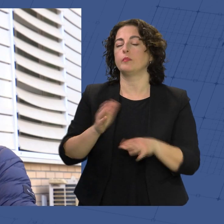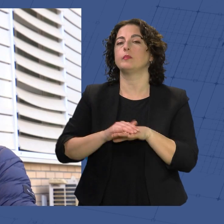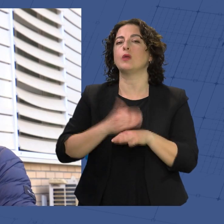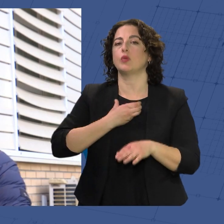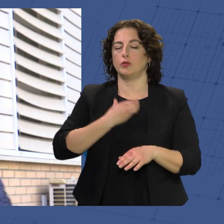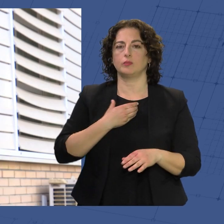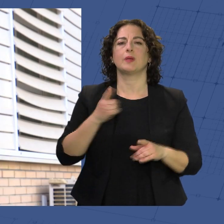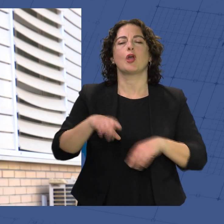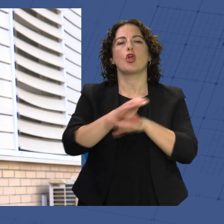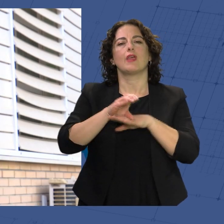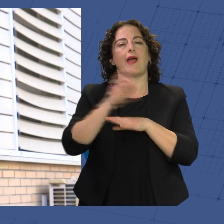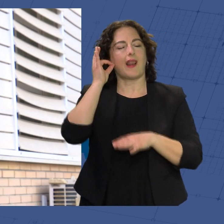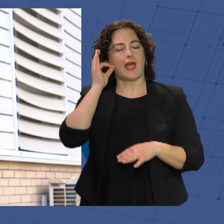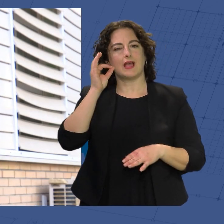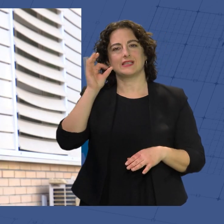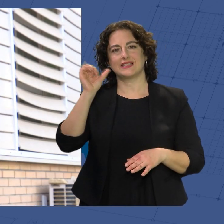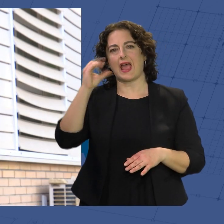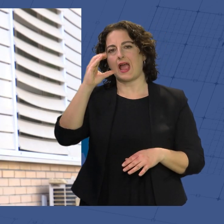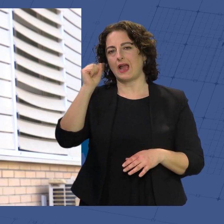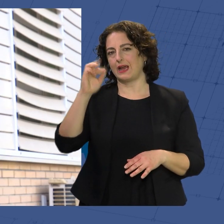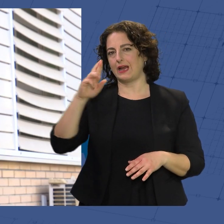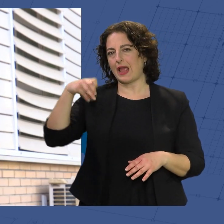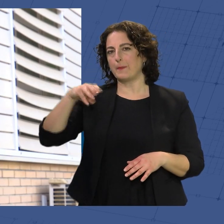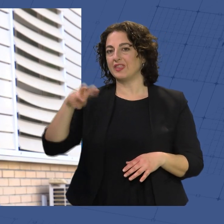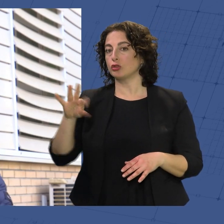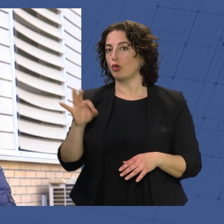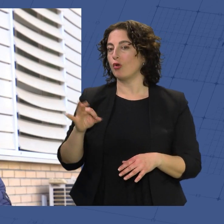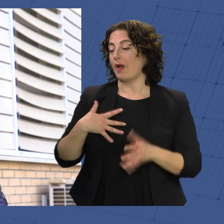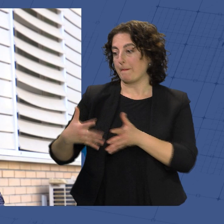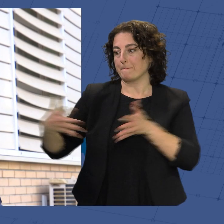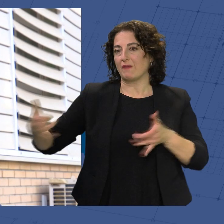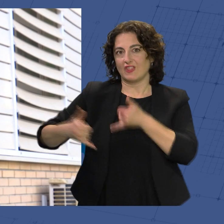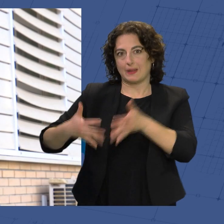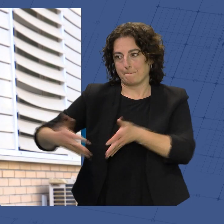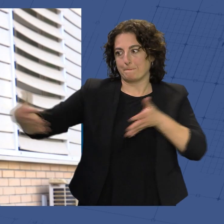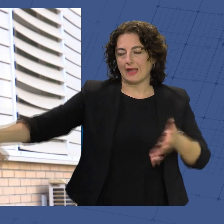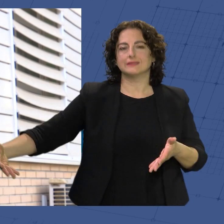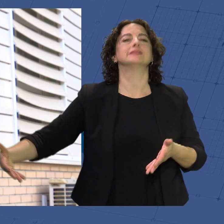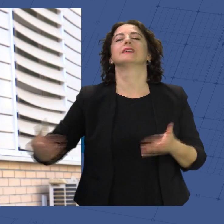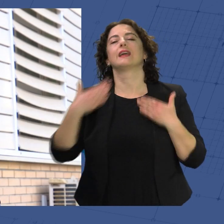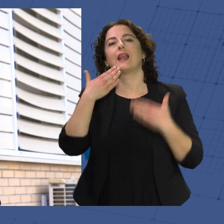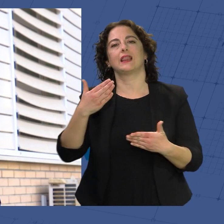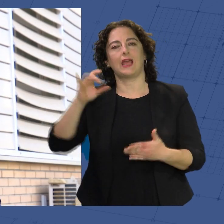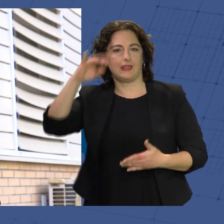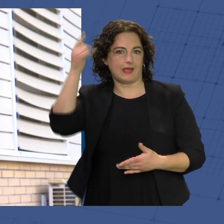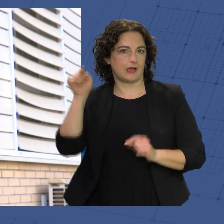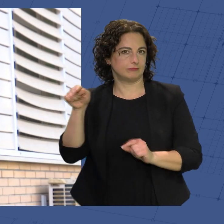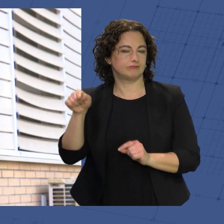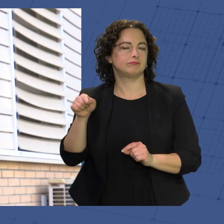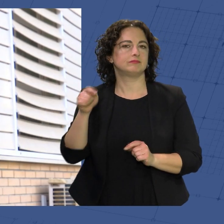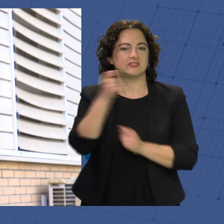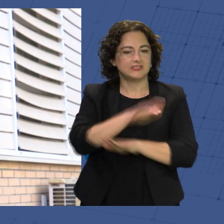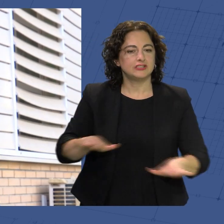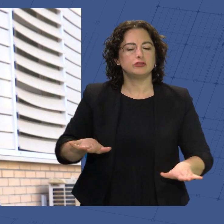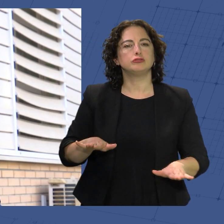Y bueno, pues aquí podemos ver como el parque móvil del colegio ha aumentado y gracias a esta iniciativa, pues los críos se